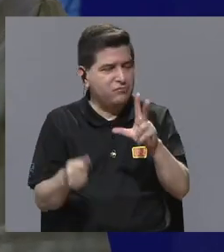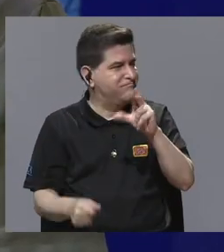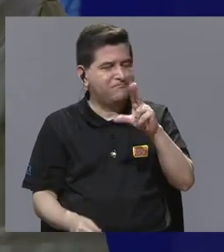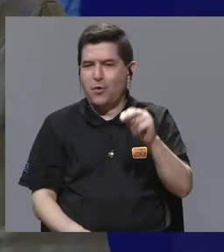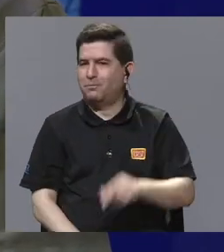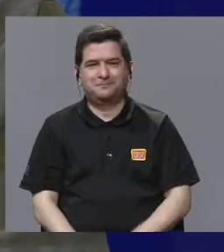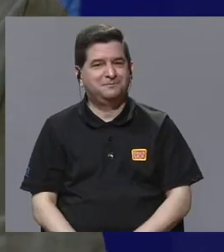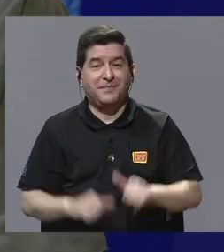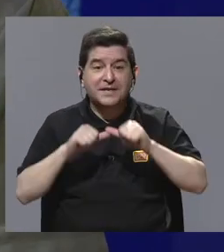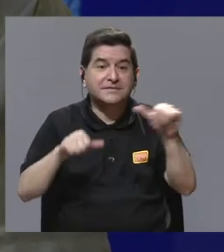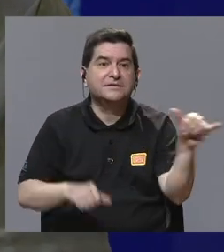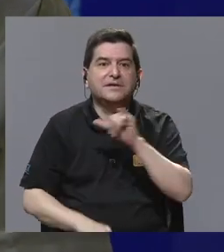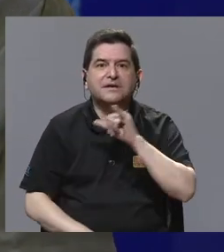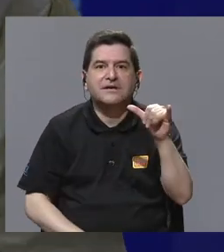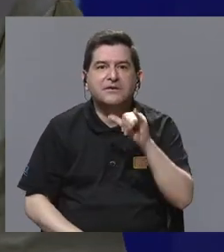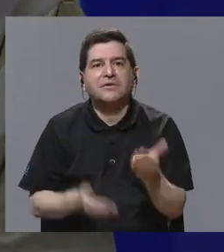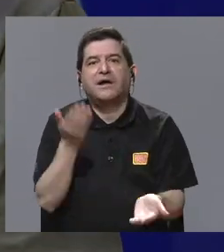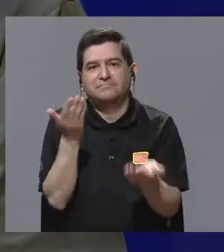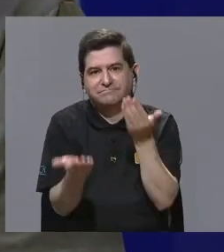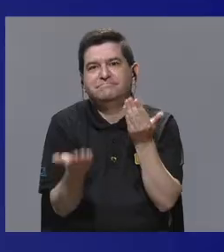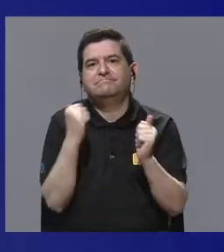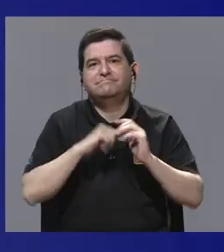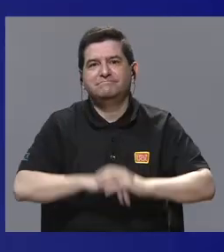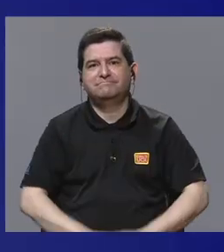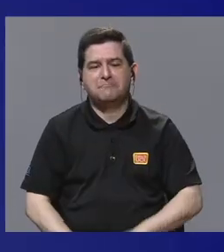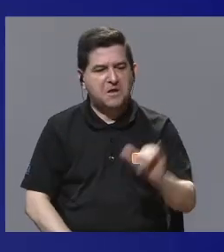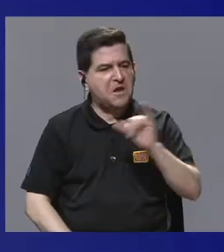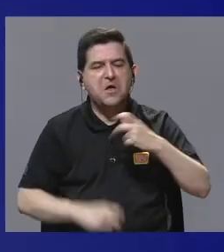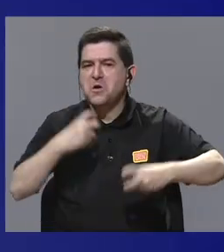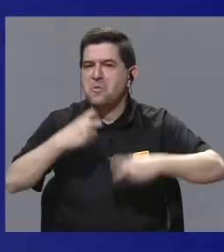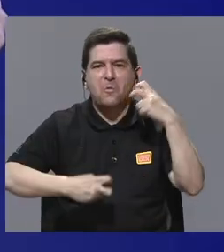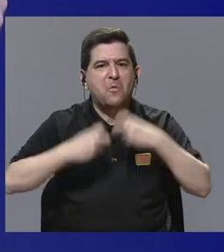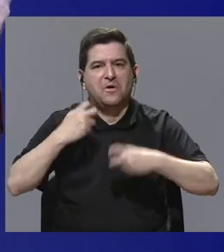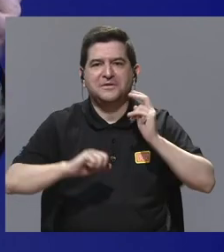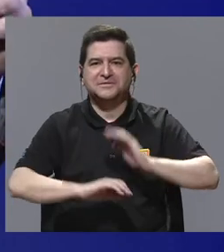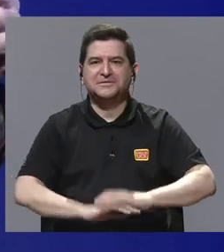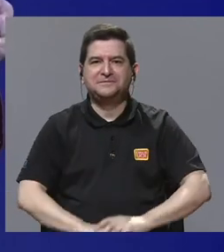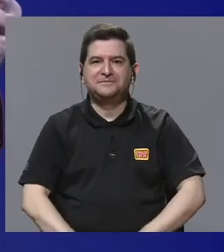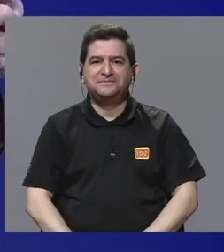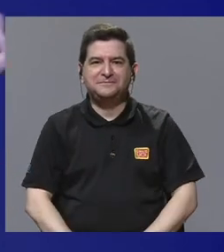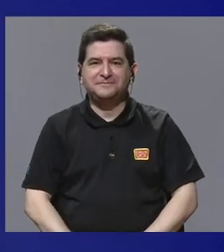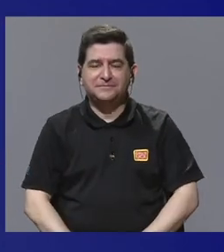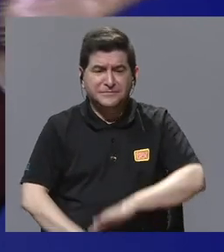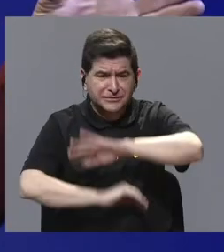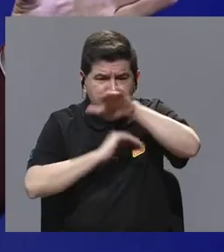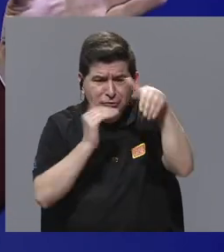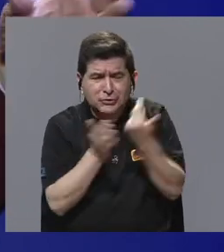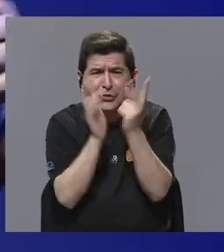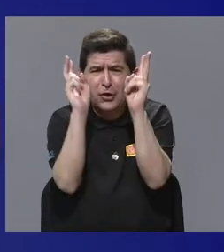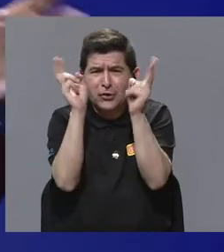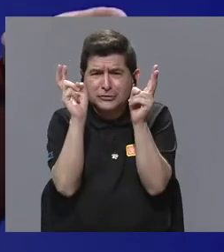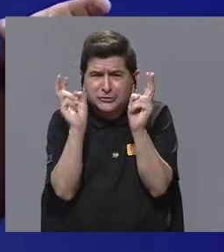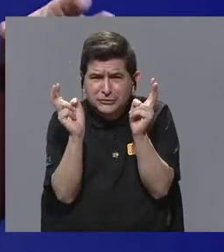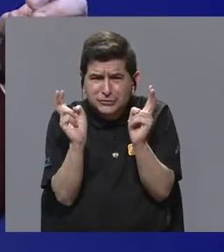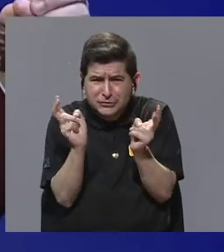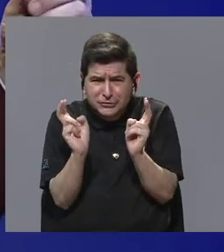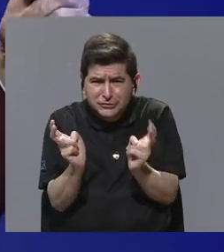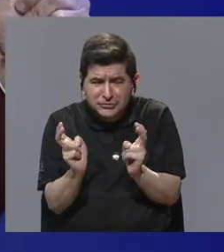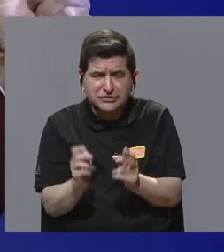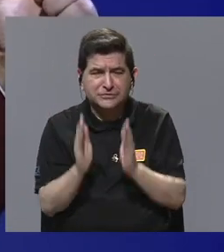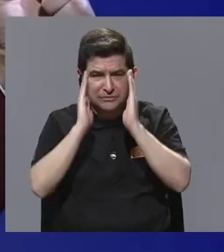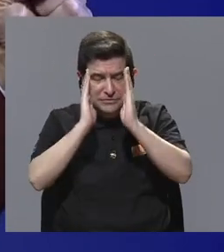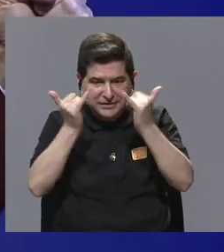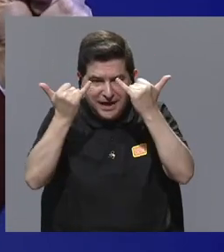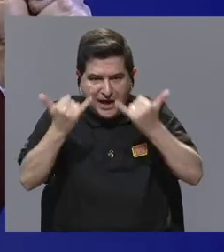probablemente seguiríamos igual, mismos problemas. Ahora, ¿cómo todas estas temáticas, todos esos temas que estamos